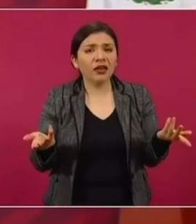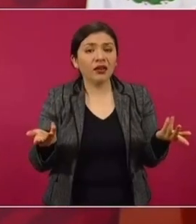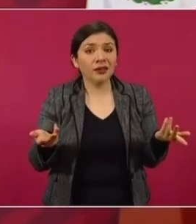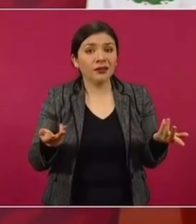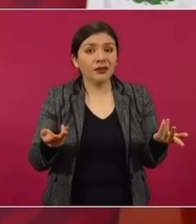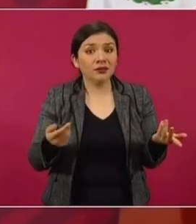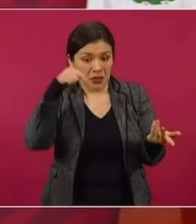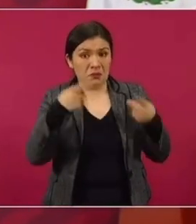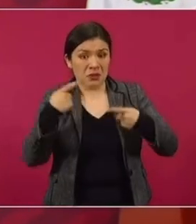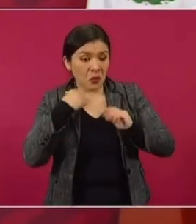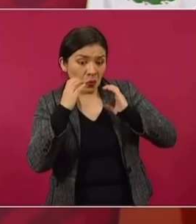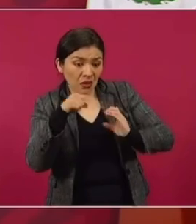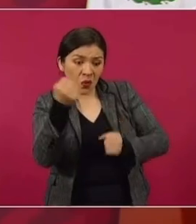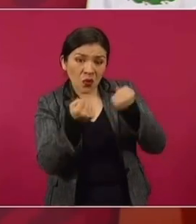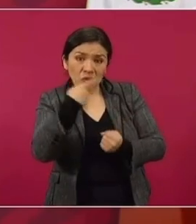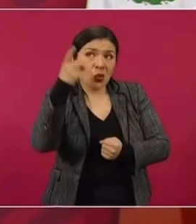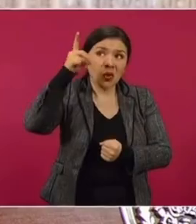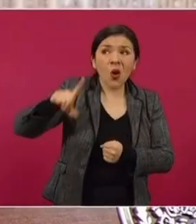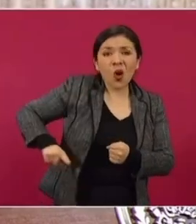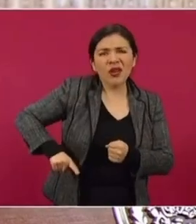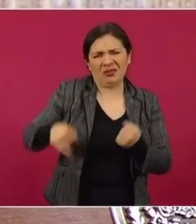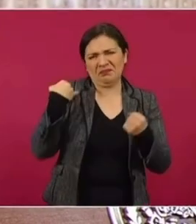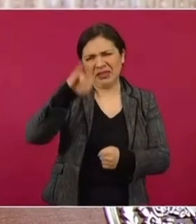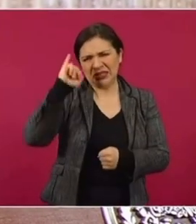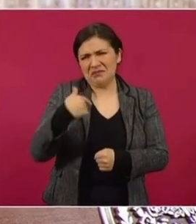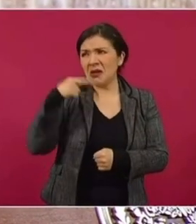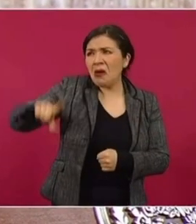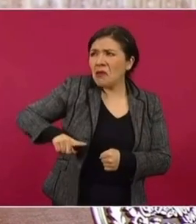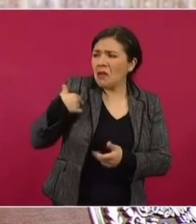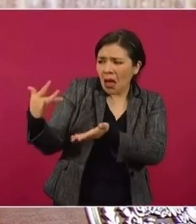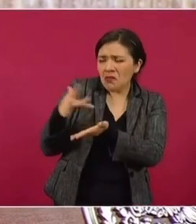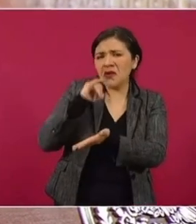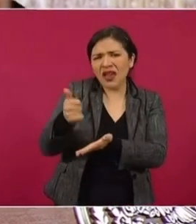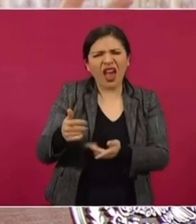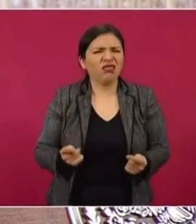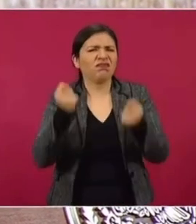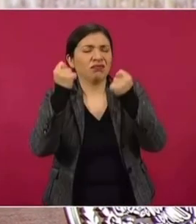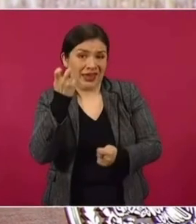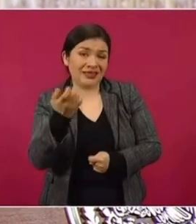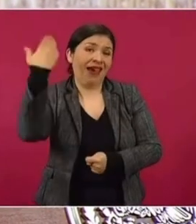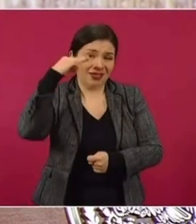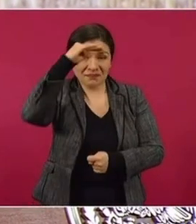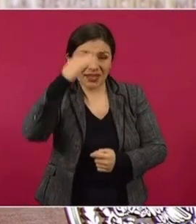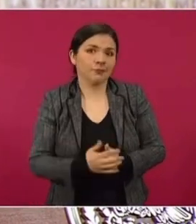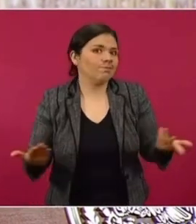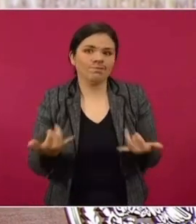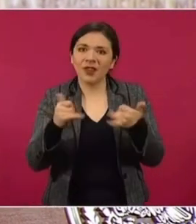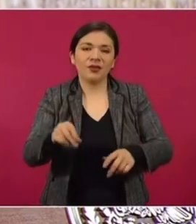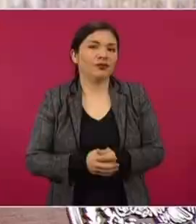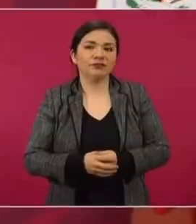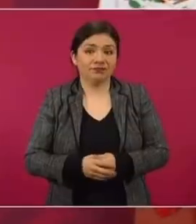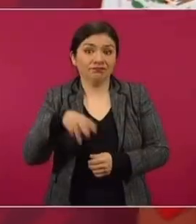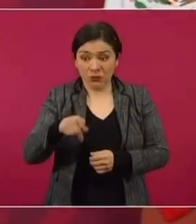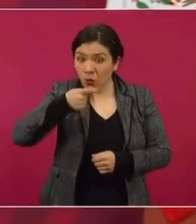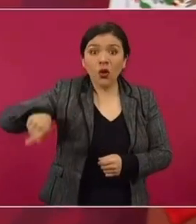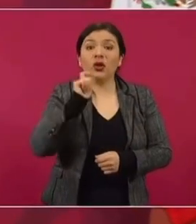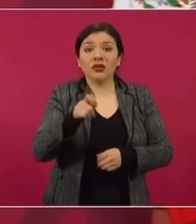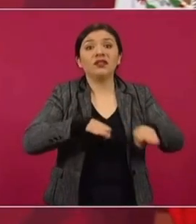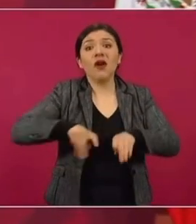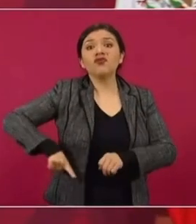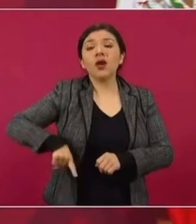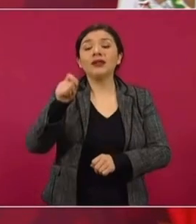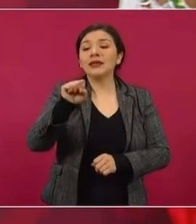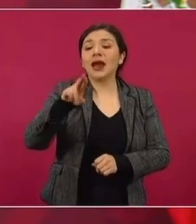¿Y qué tenía él que estar cuidando? Lo del gobierno. ¿Esa era la mentalidad? Pues no, porque nosotros somos servidores públicos